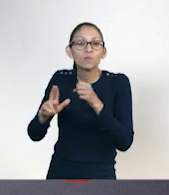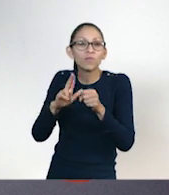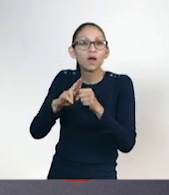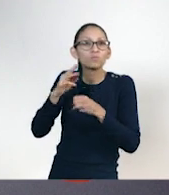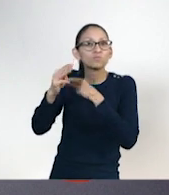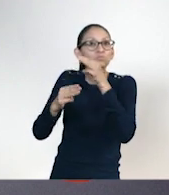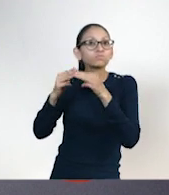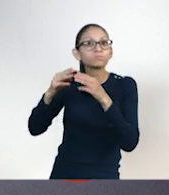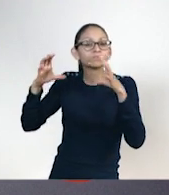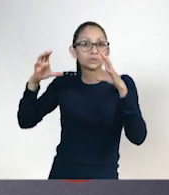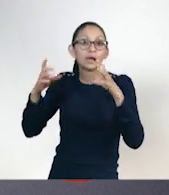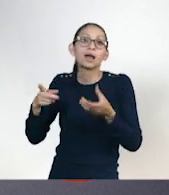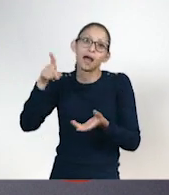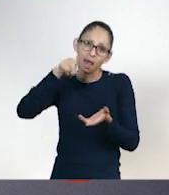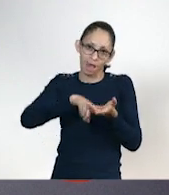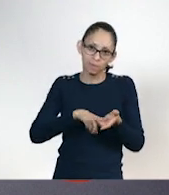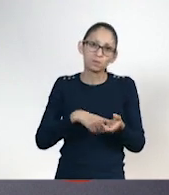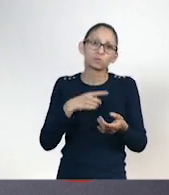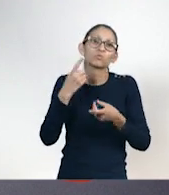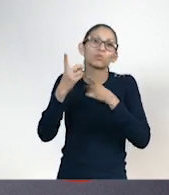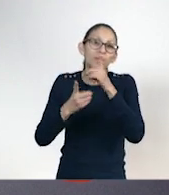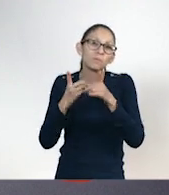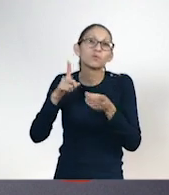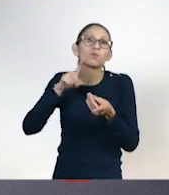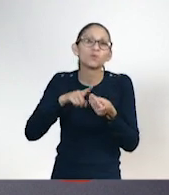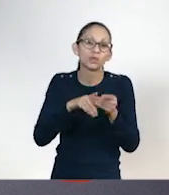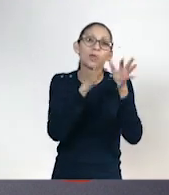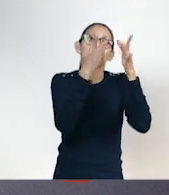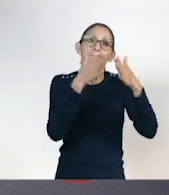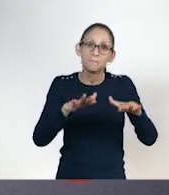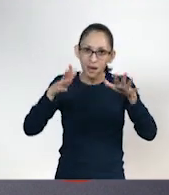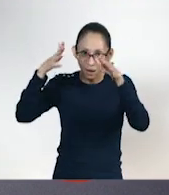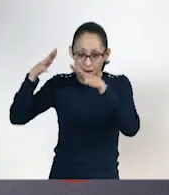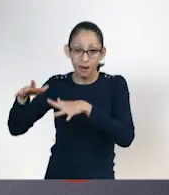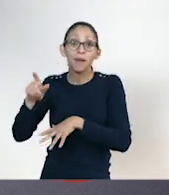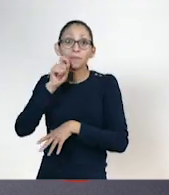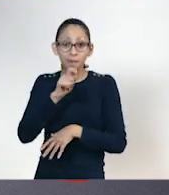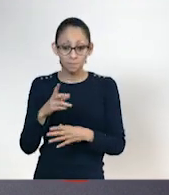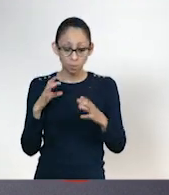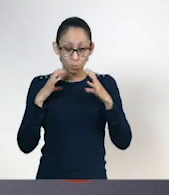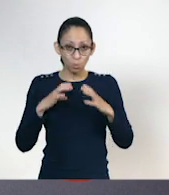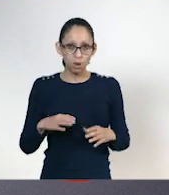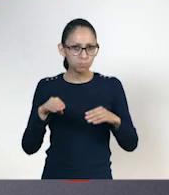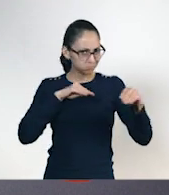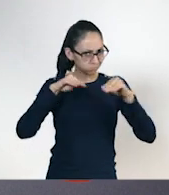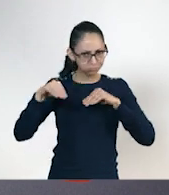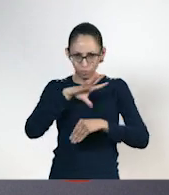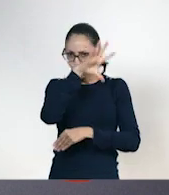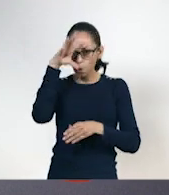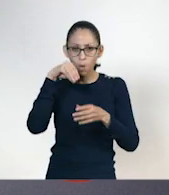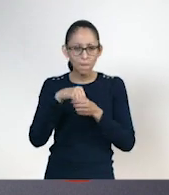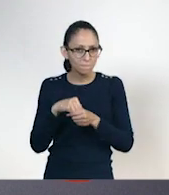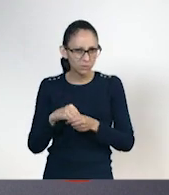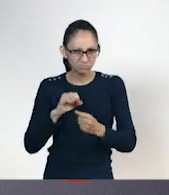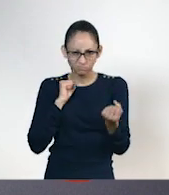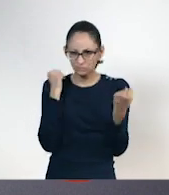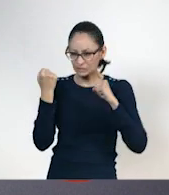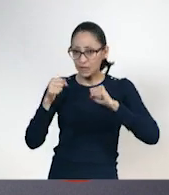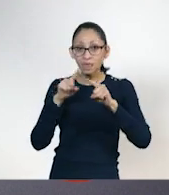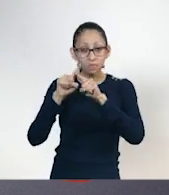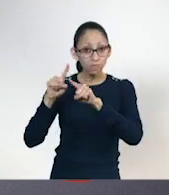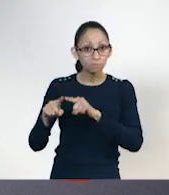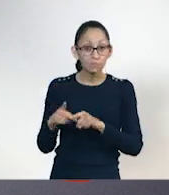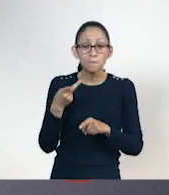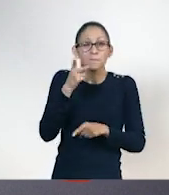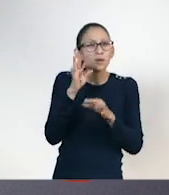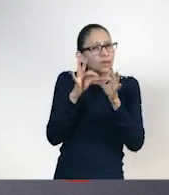cabo dentro del mar. Así como usas todos los músculos de tu cuerpo, así como las articulaciones. Pero lo más importante, como lo